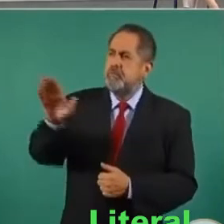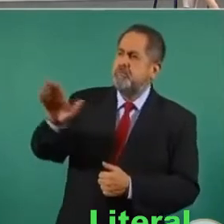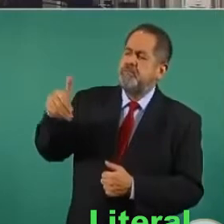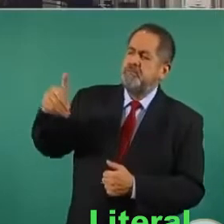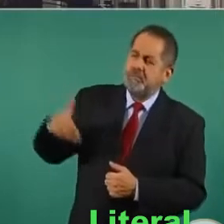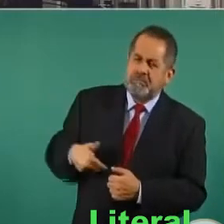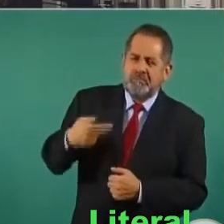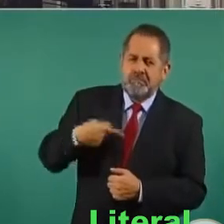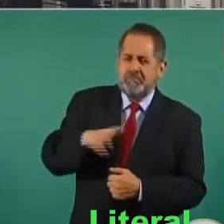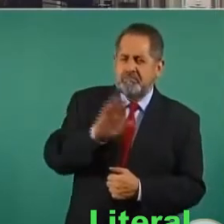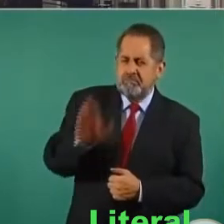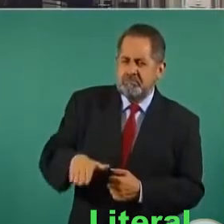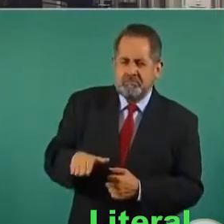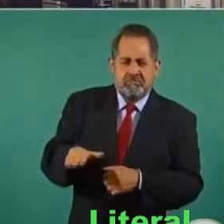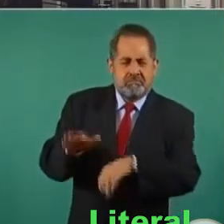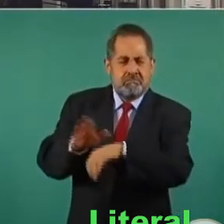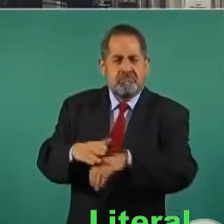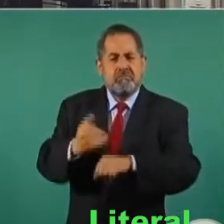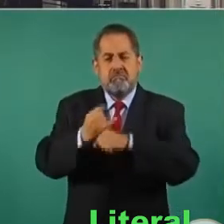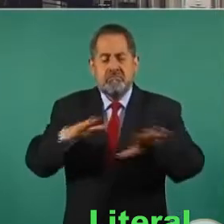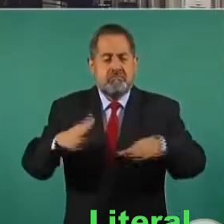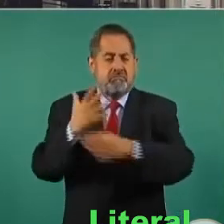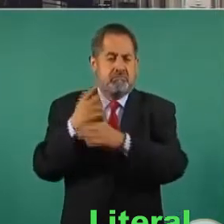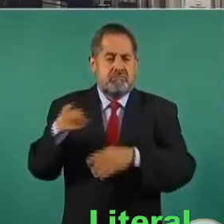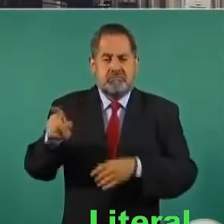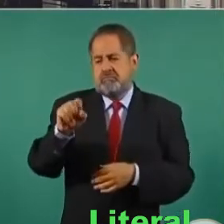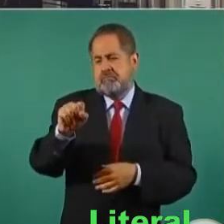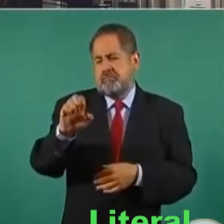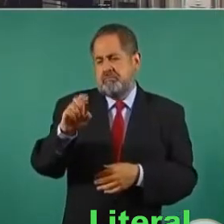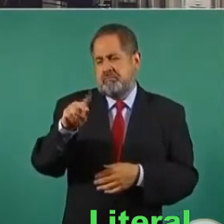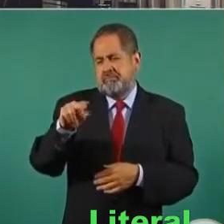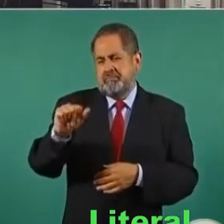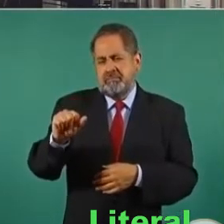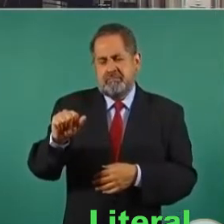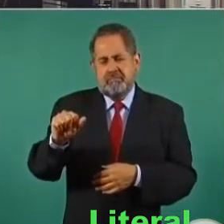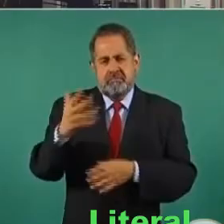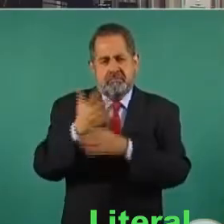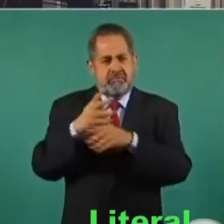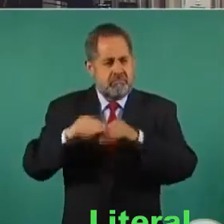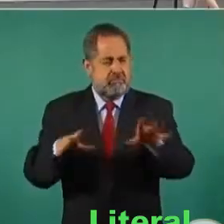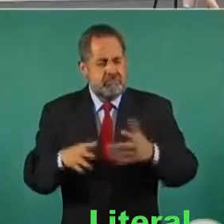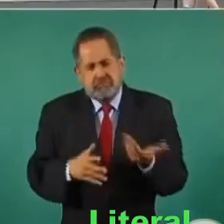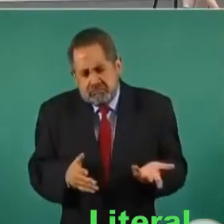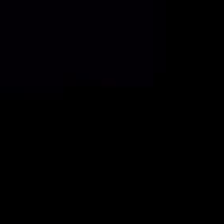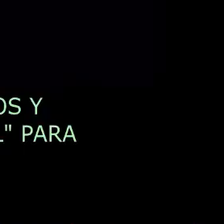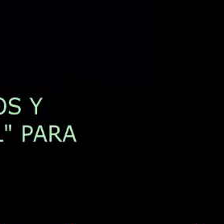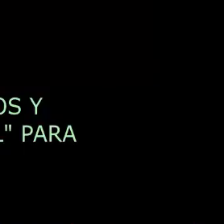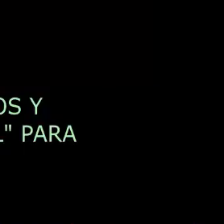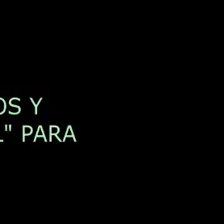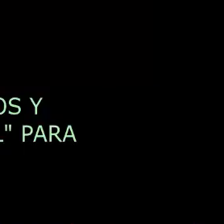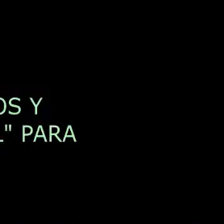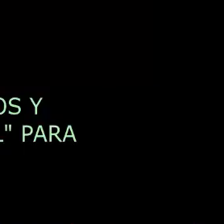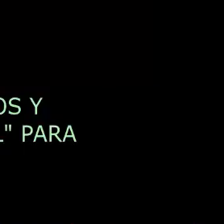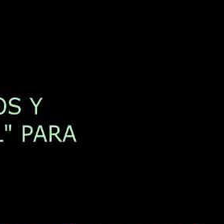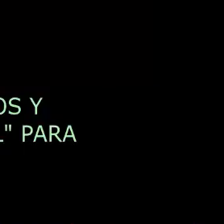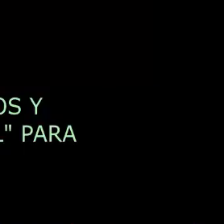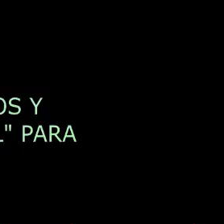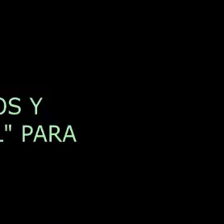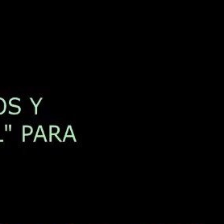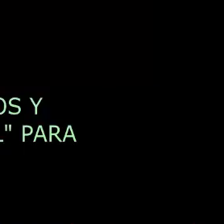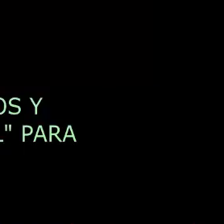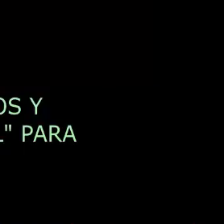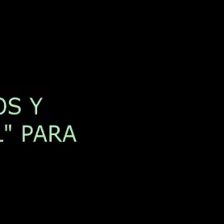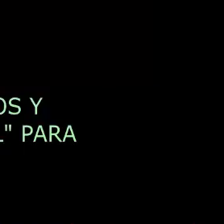las muertes, presidente, es información que la propia Serena ha dado por vía de transparencia. Puede ser. Con información de